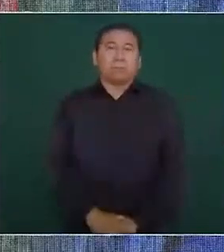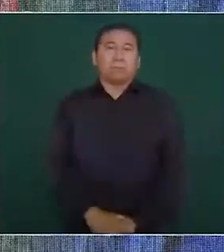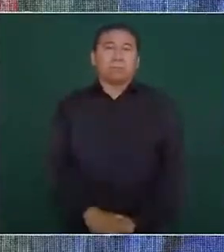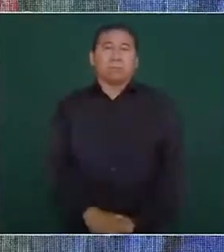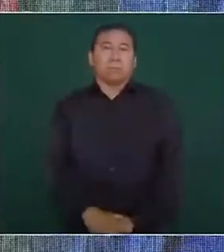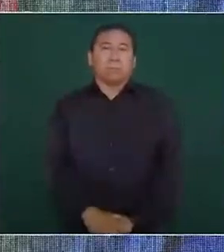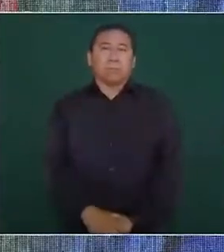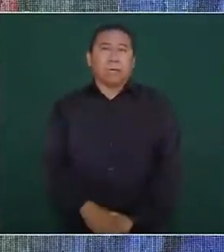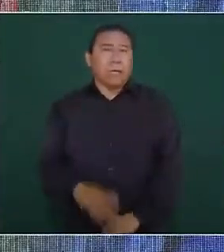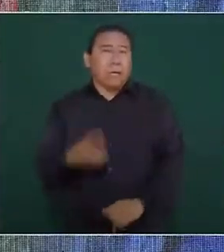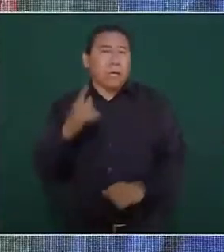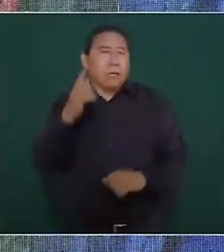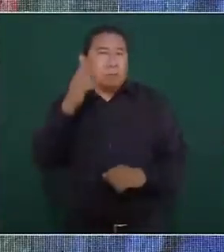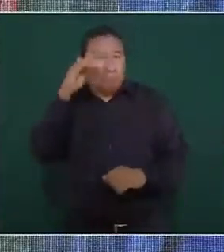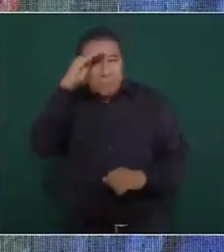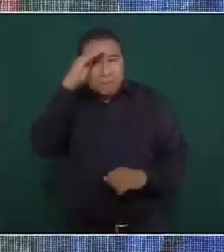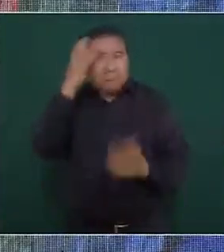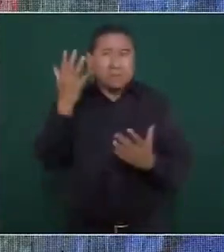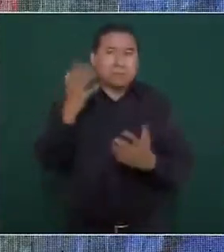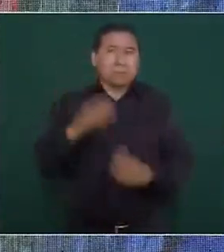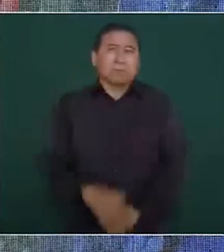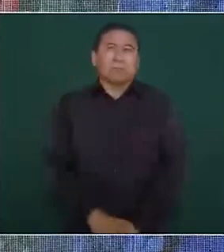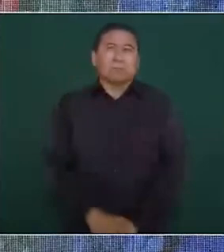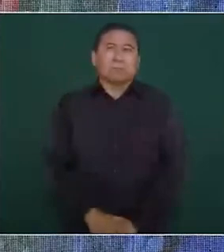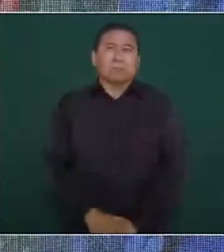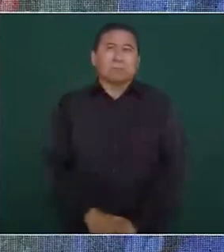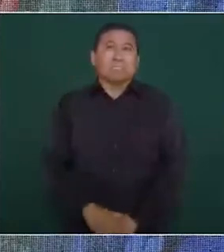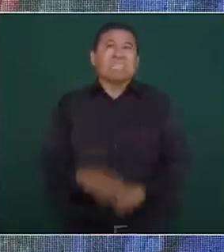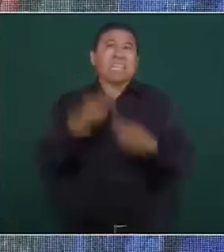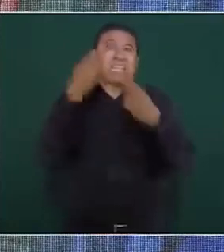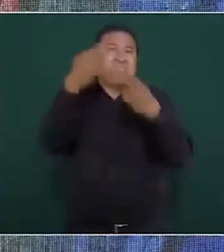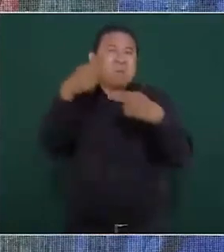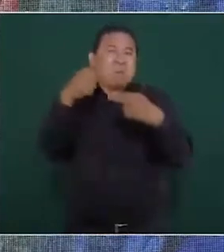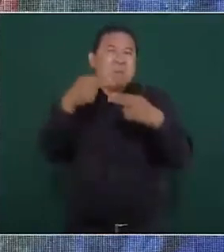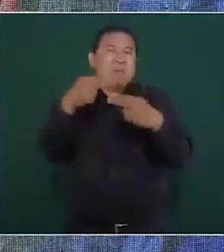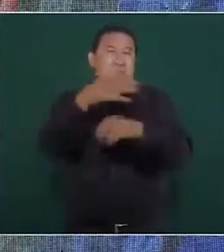a especular. Ya son empresas inmobiliarias.